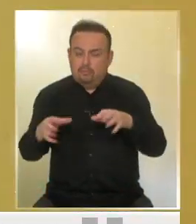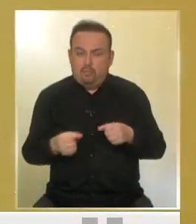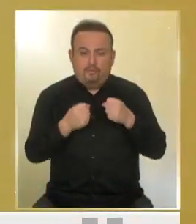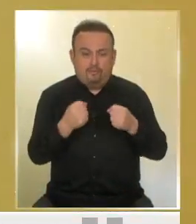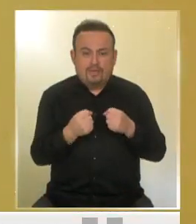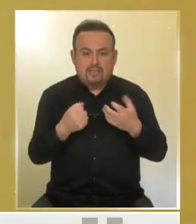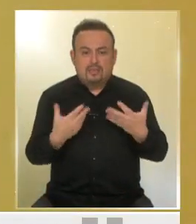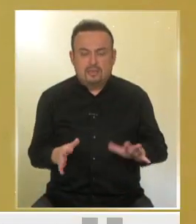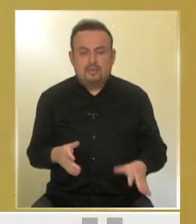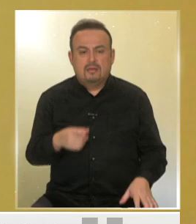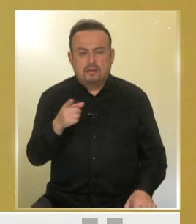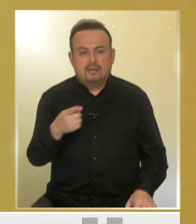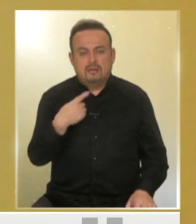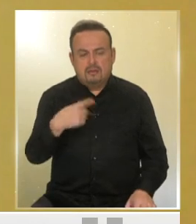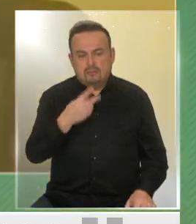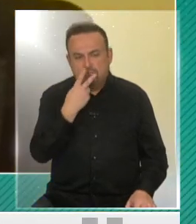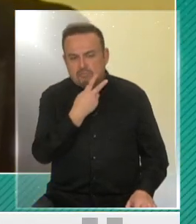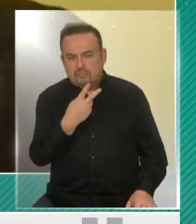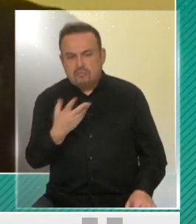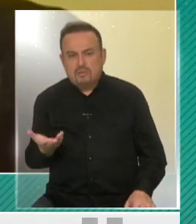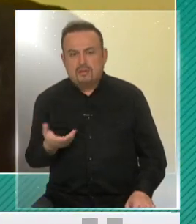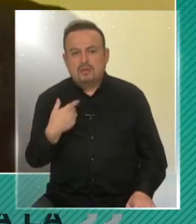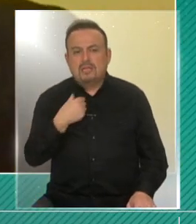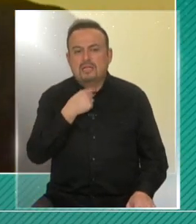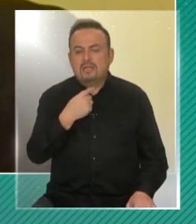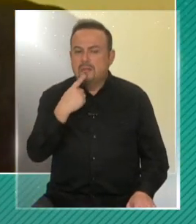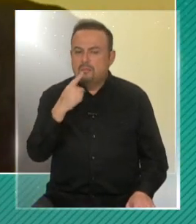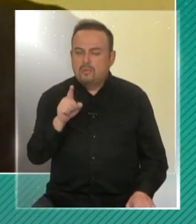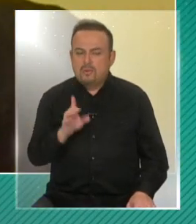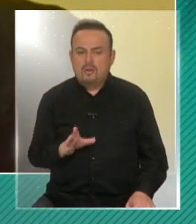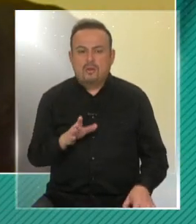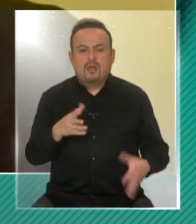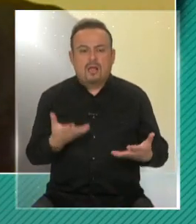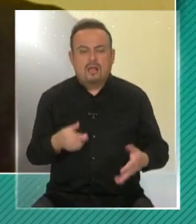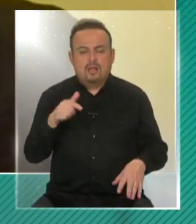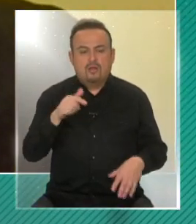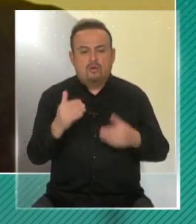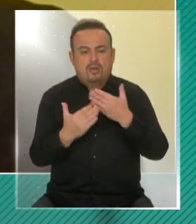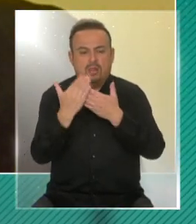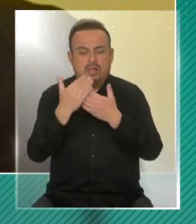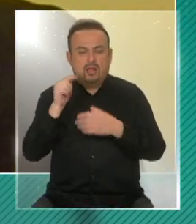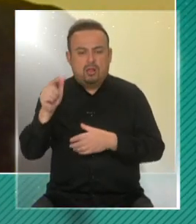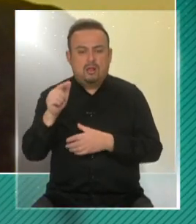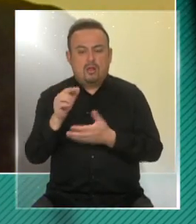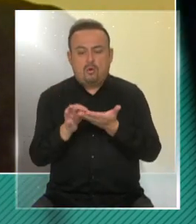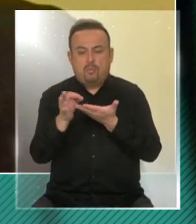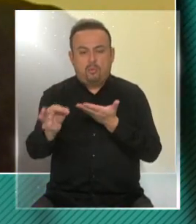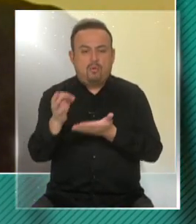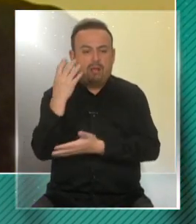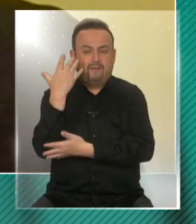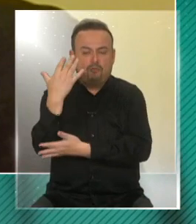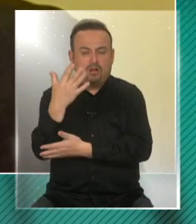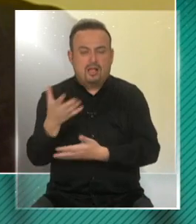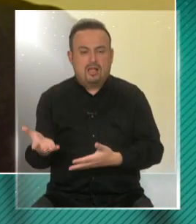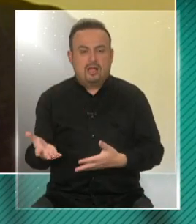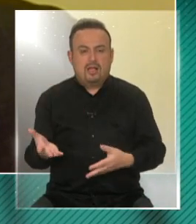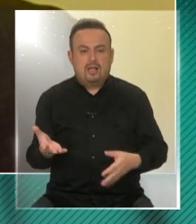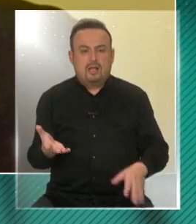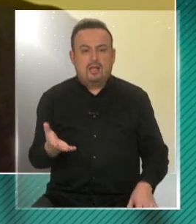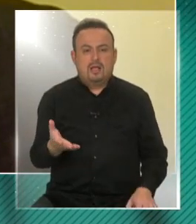muy fuerte. Sí, y eso ya, ministro, lo estamos viendo, ¿no? Y quiero preguntarle por lo ocurrido durante esta jornada en la comuna del Bosque.